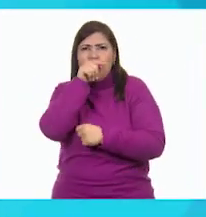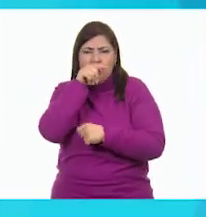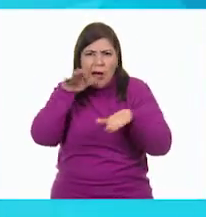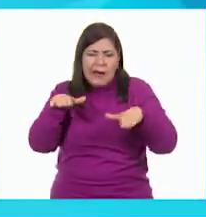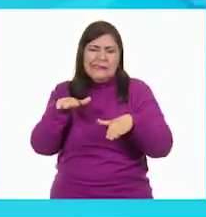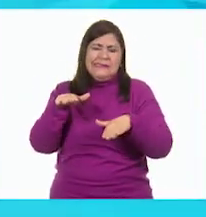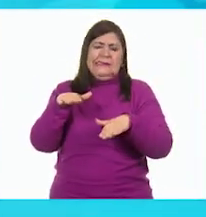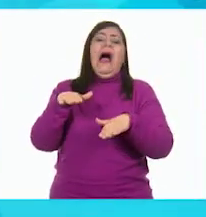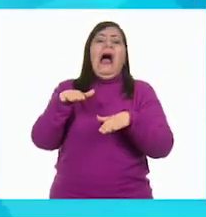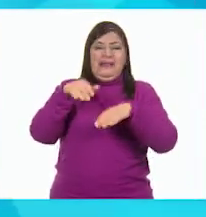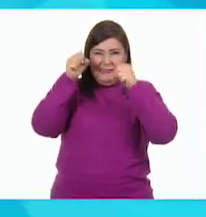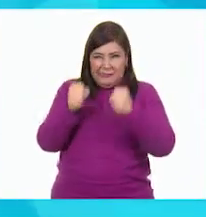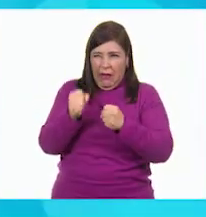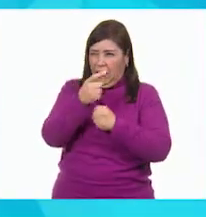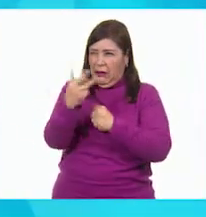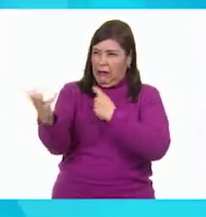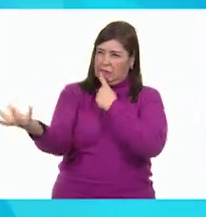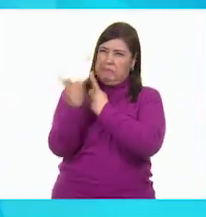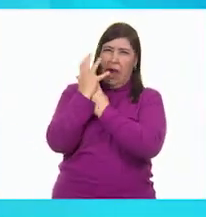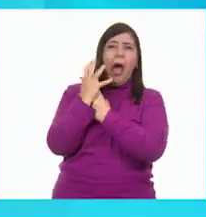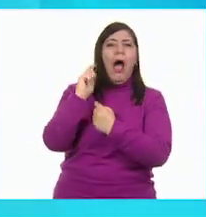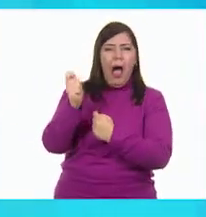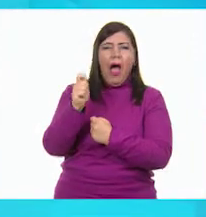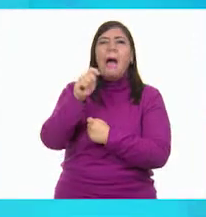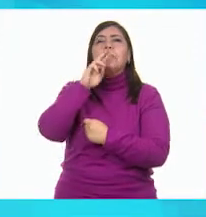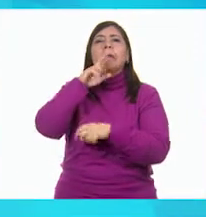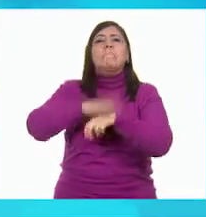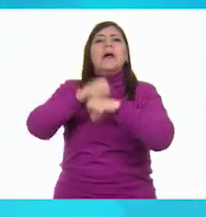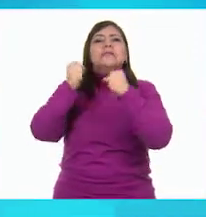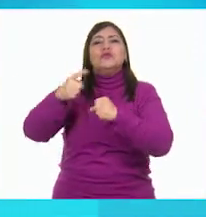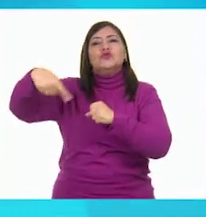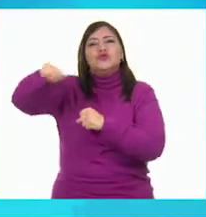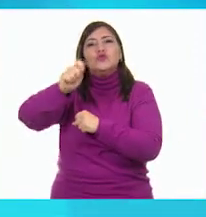esos pájaros montoneros estén dormidos!